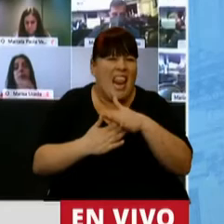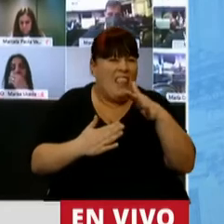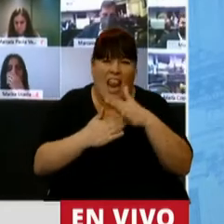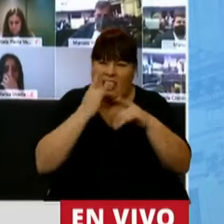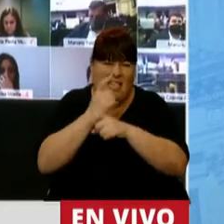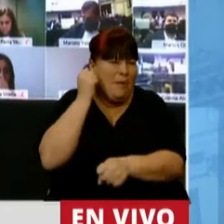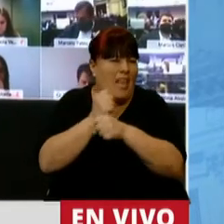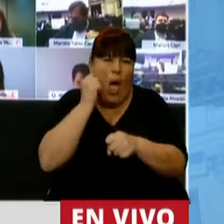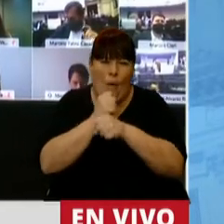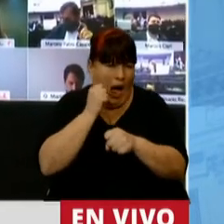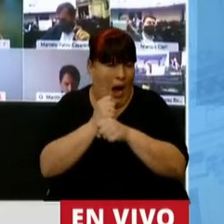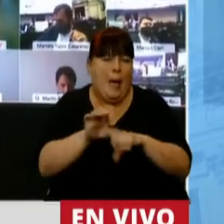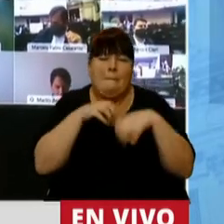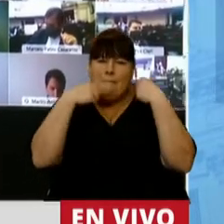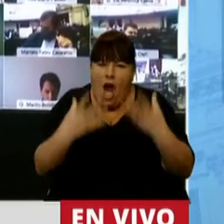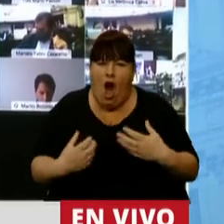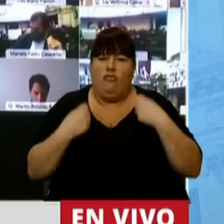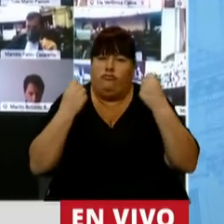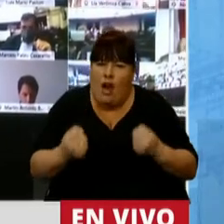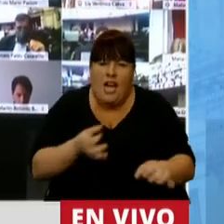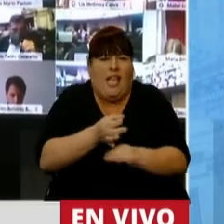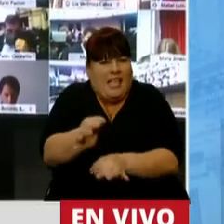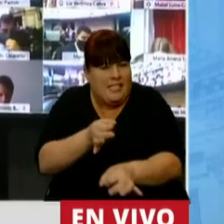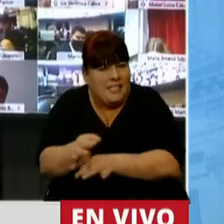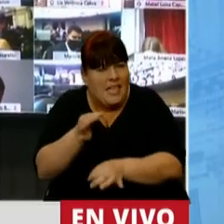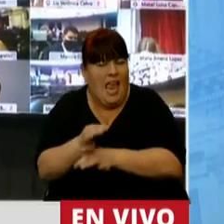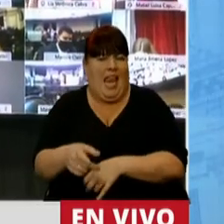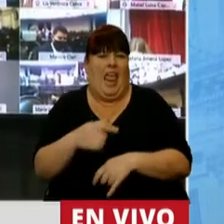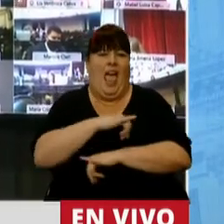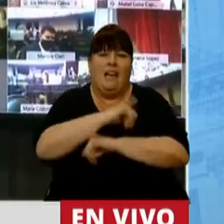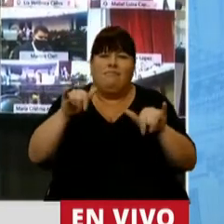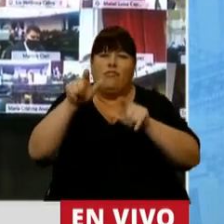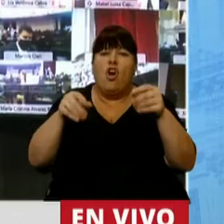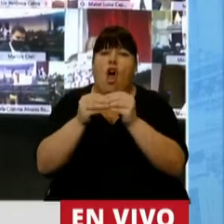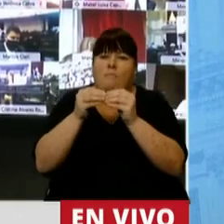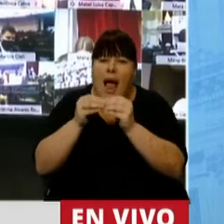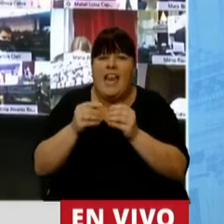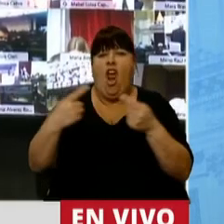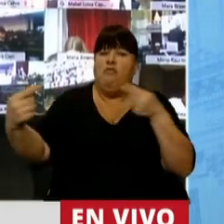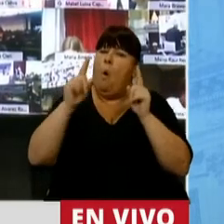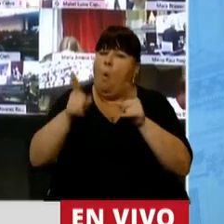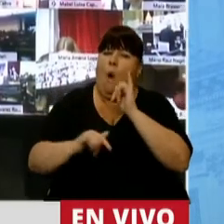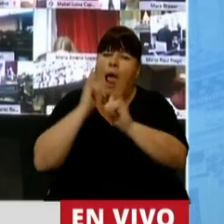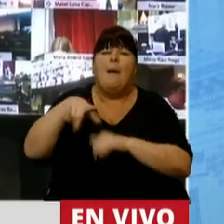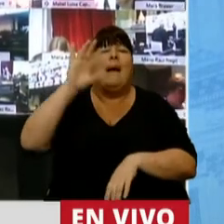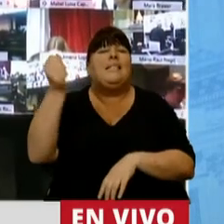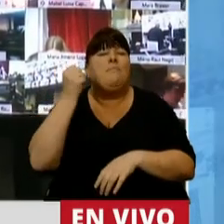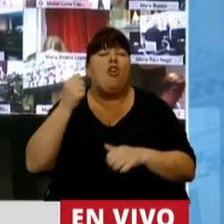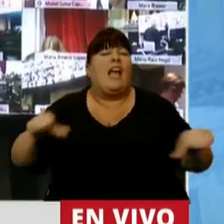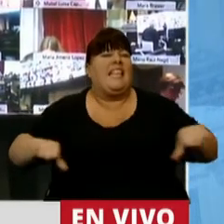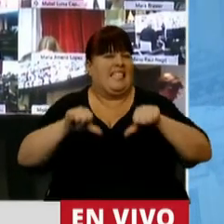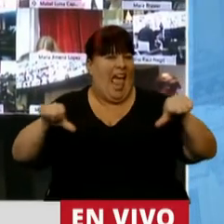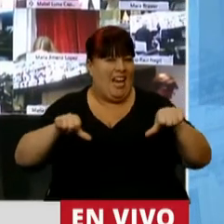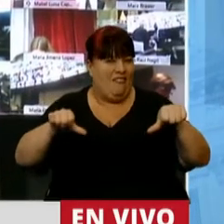liderando, trabajando, mejorándose, enseñando, haciéndole saber a sus compañeros y adversarios que lo importante era el